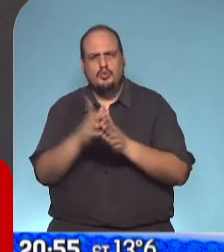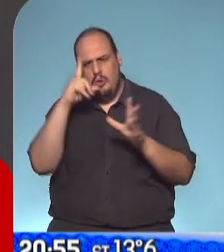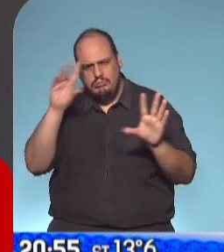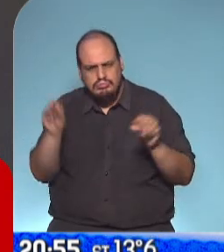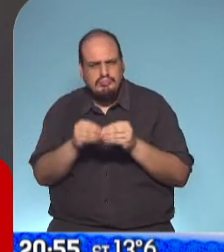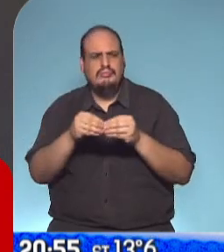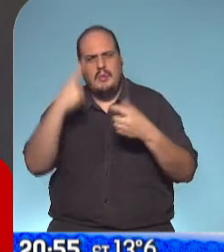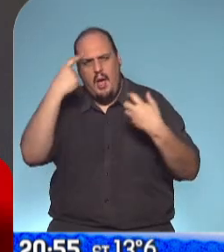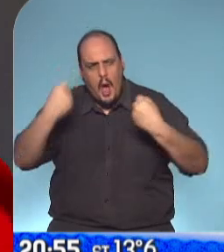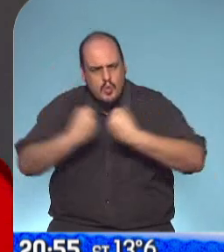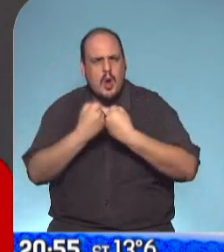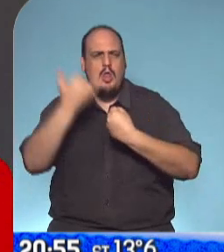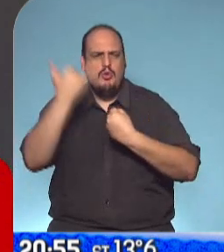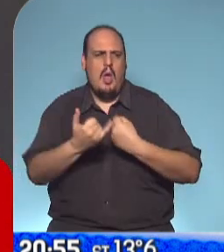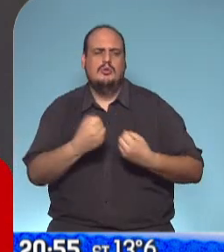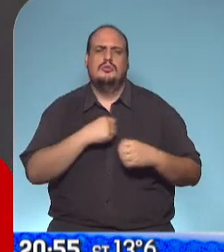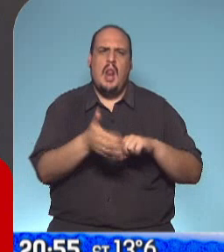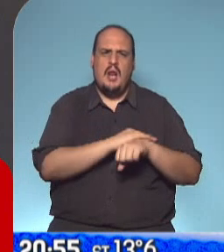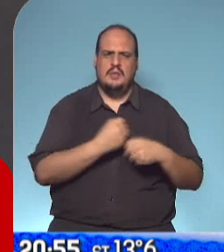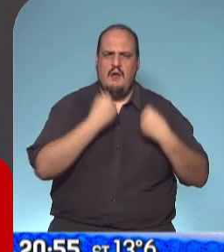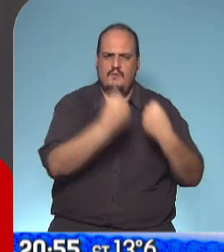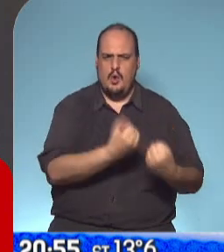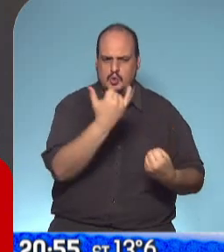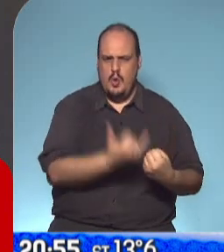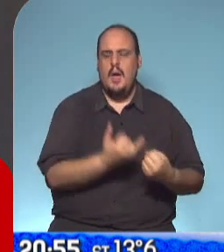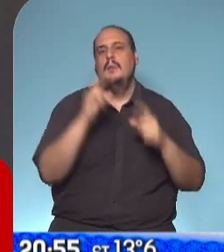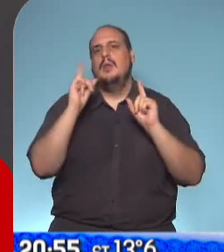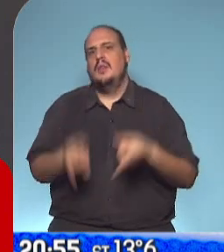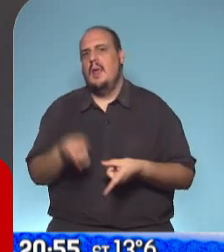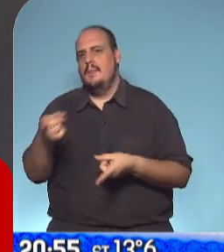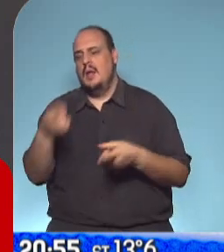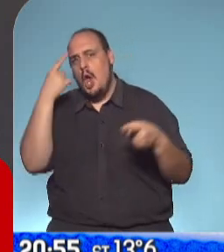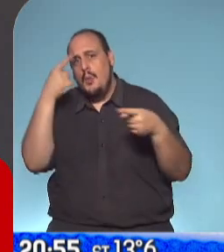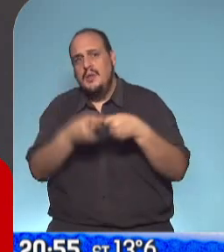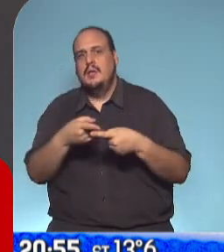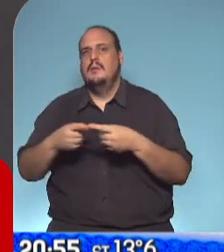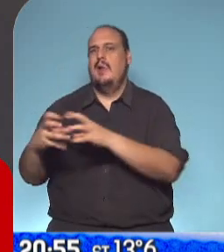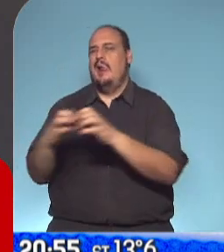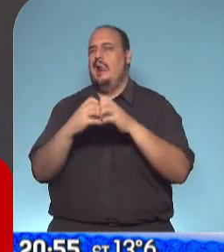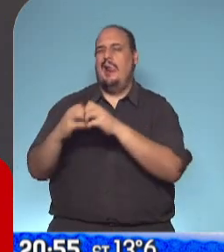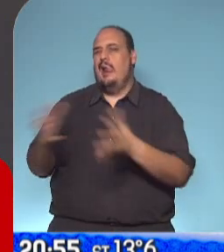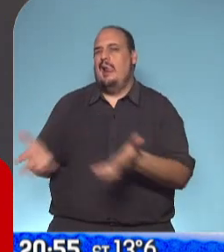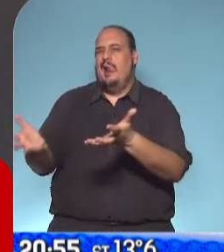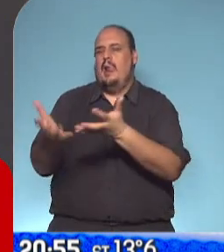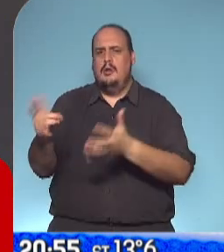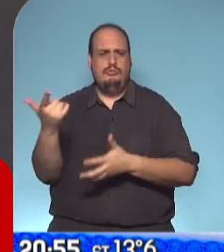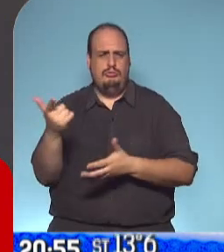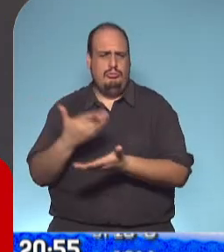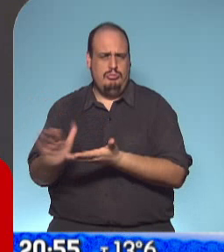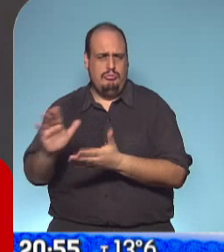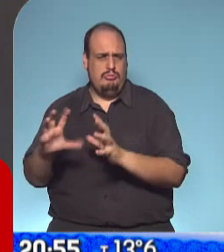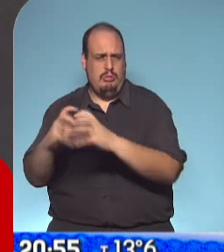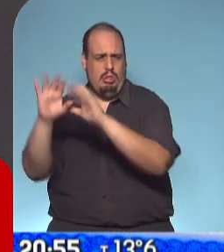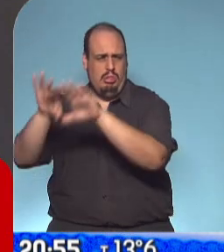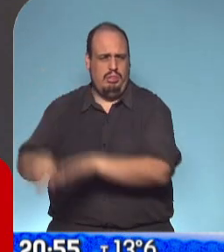distinto, entonces hay un esfuerzo de Larreta en eso, pero también hay una intención de no polemizar y sabemos que la interna de Juntos por el